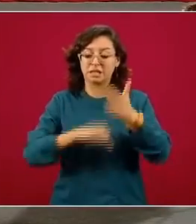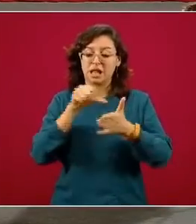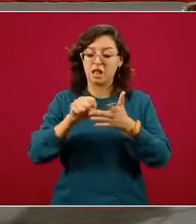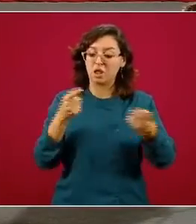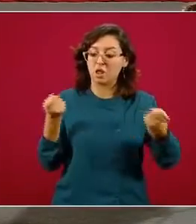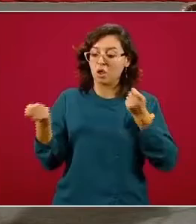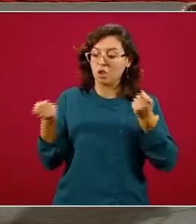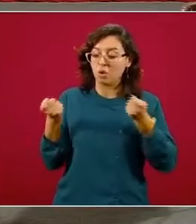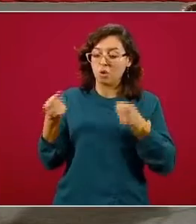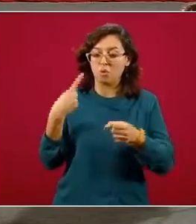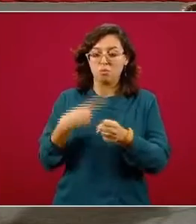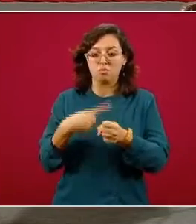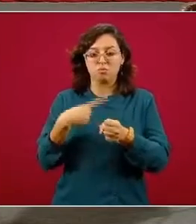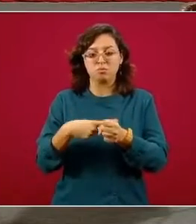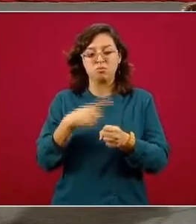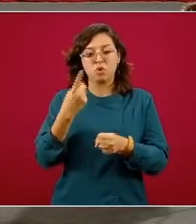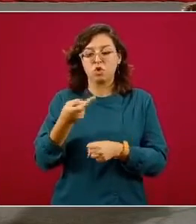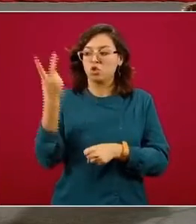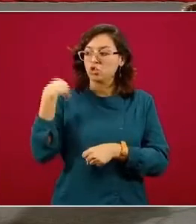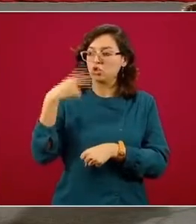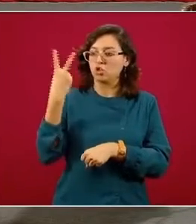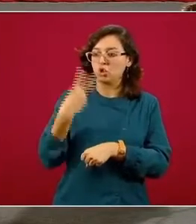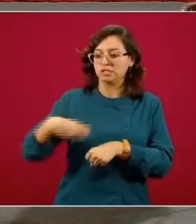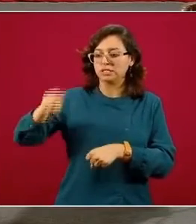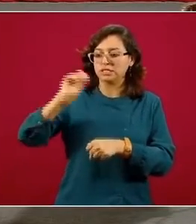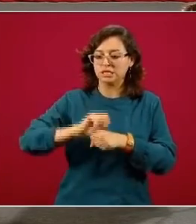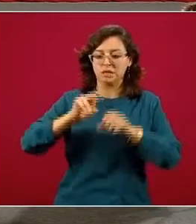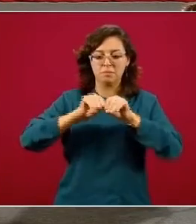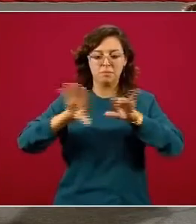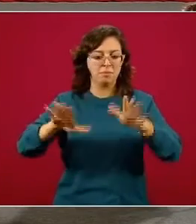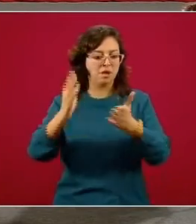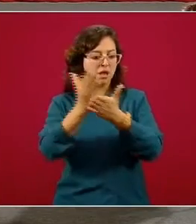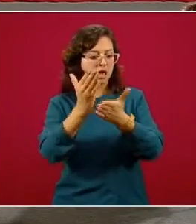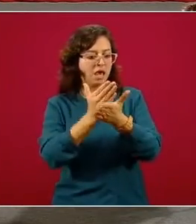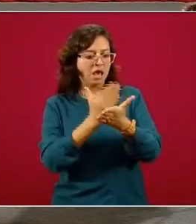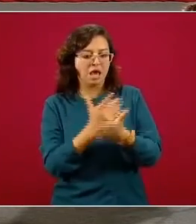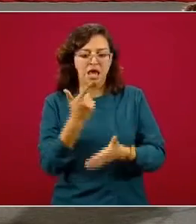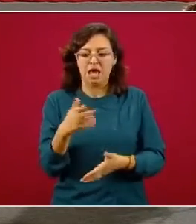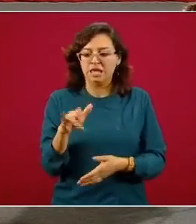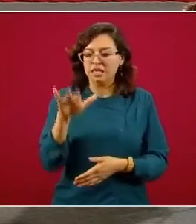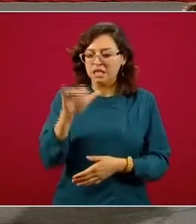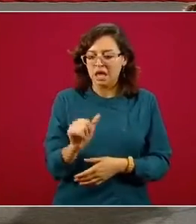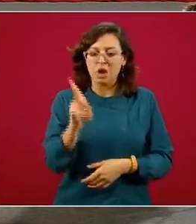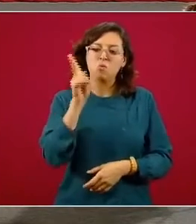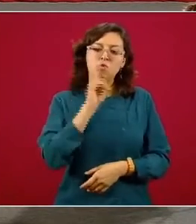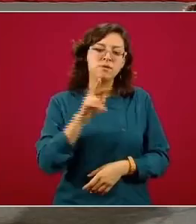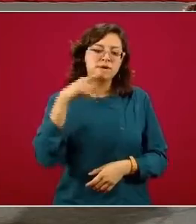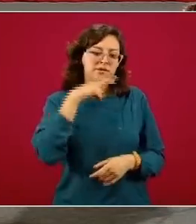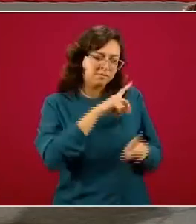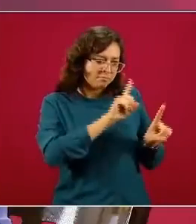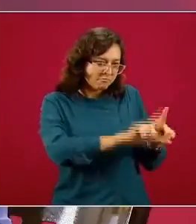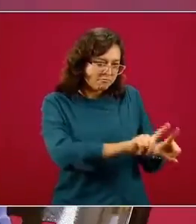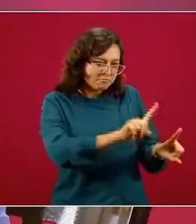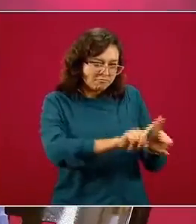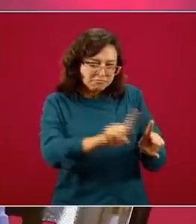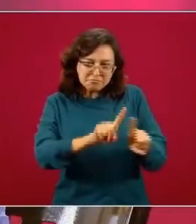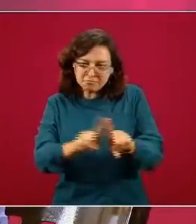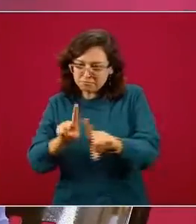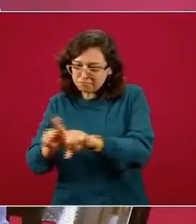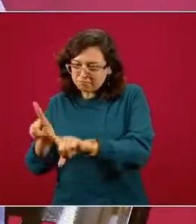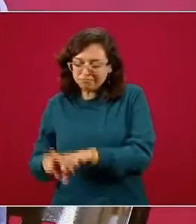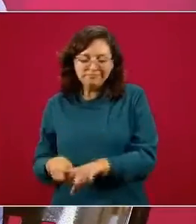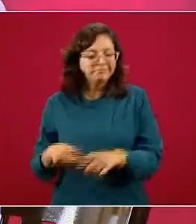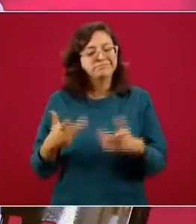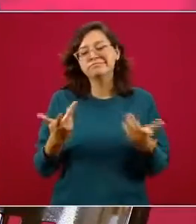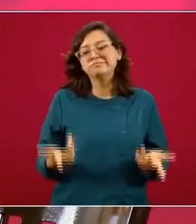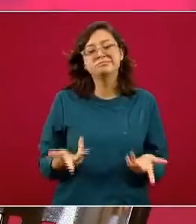hace dos semanas una guía técnica nueva en donde al evaluar distintas pruebas rápidas indican que